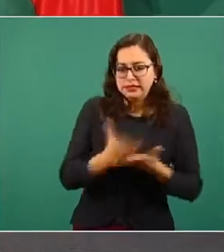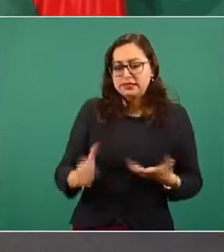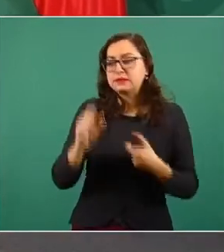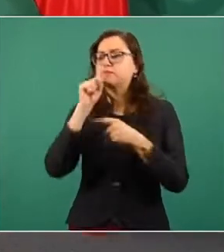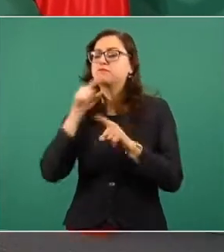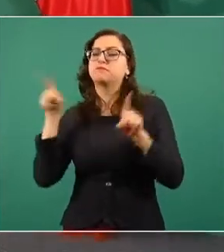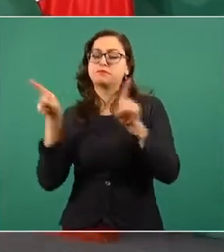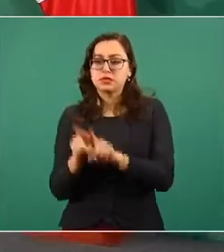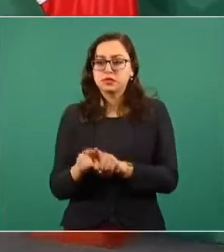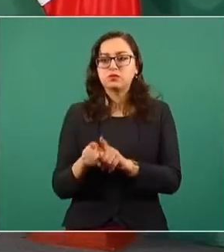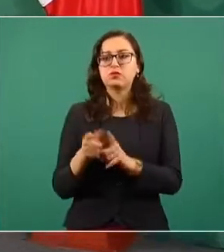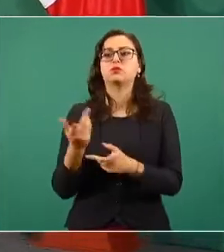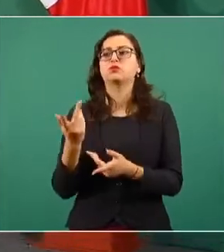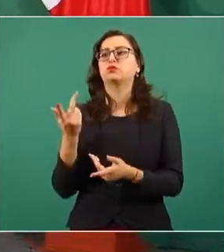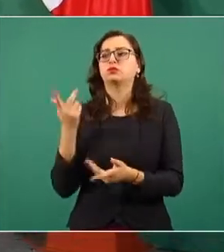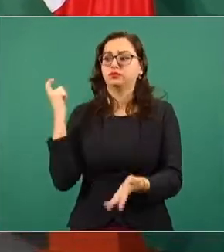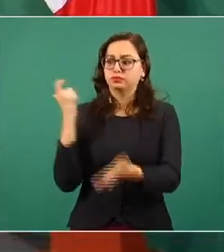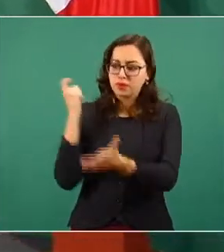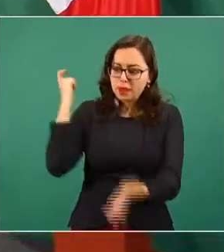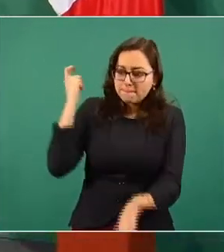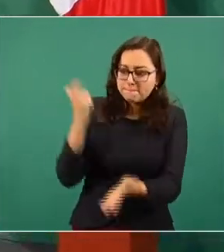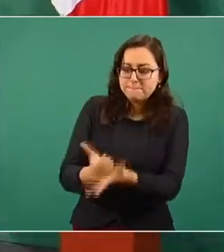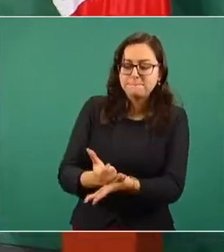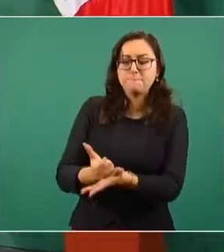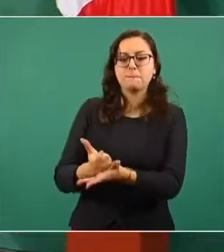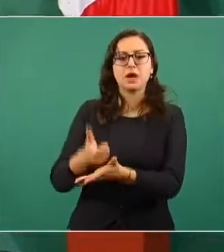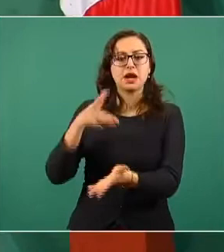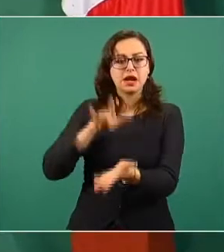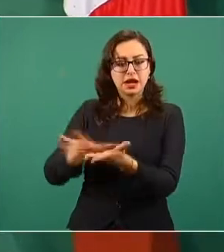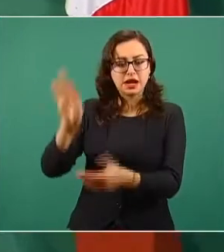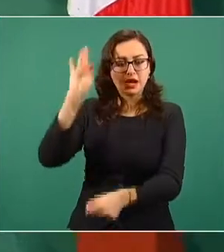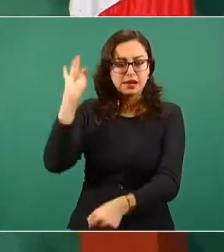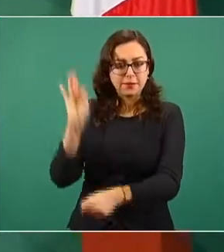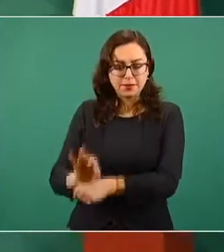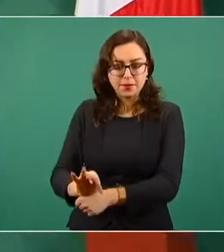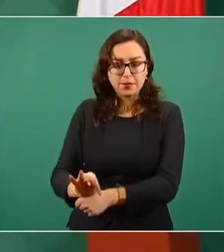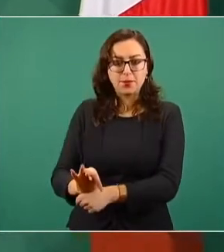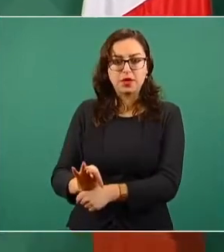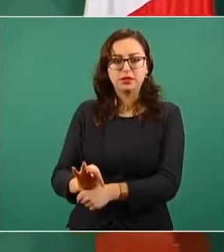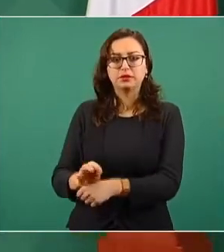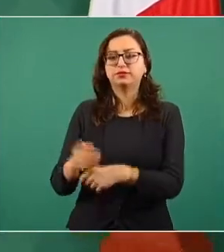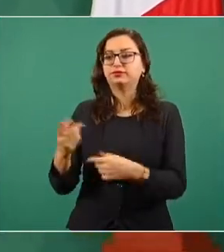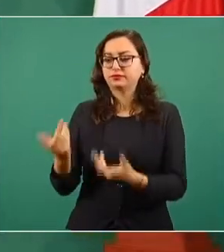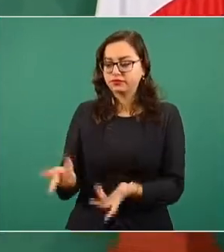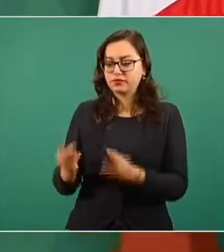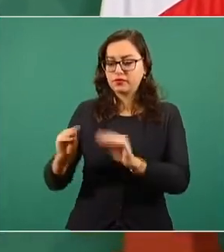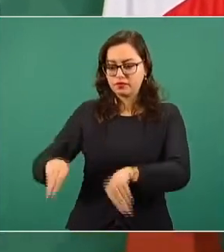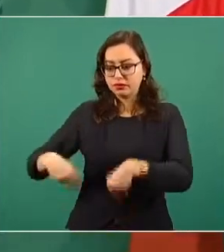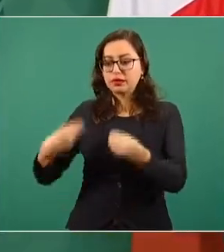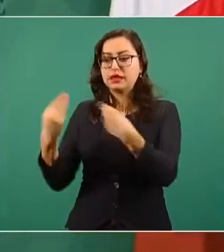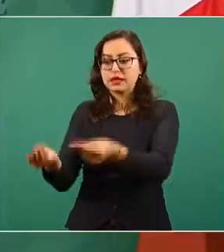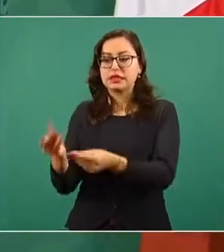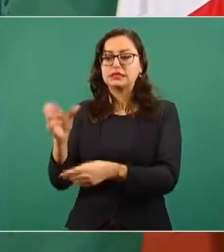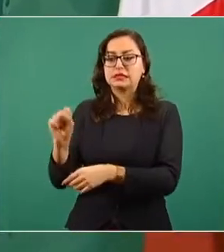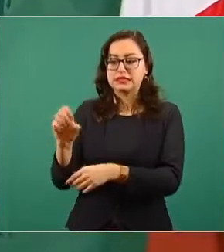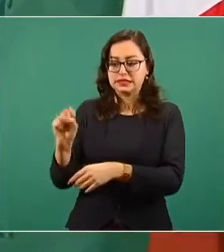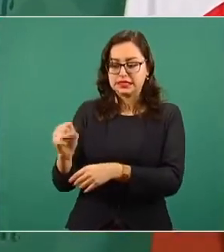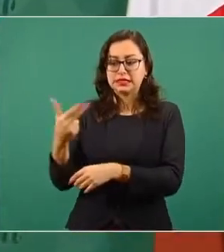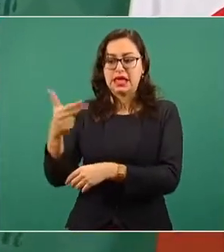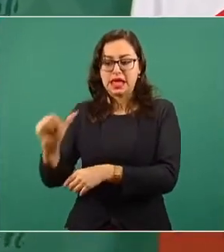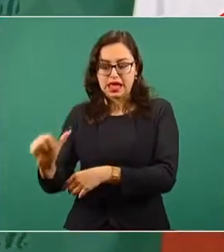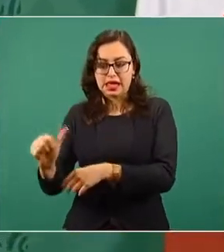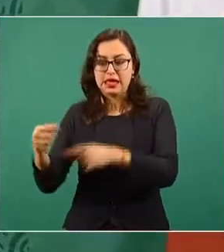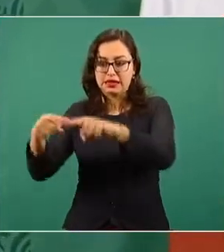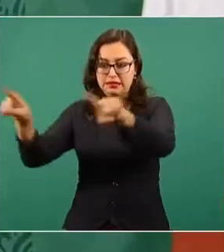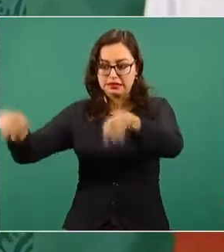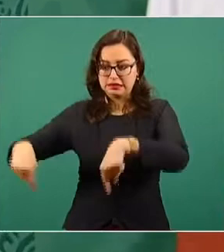este acuerdo para la población, que se le dieron las 60 hectáreas y hubo un convenio para que